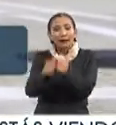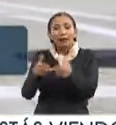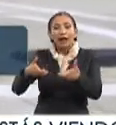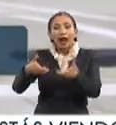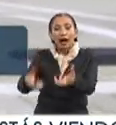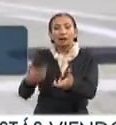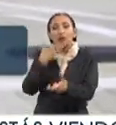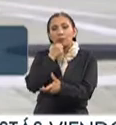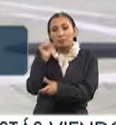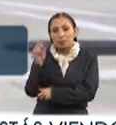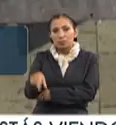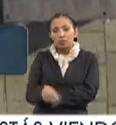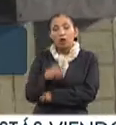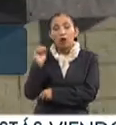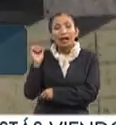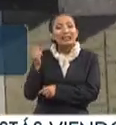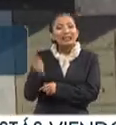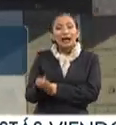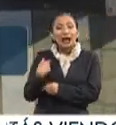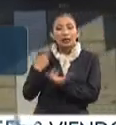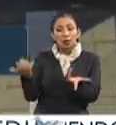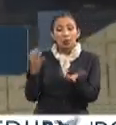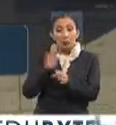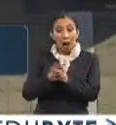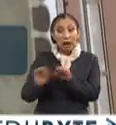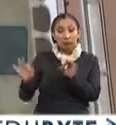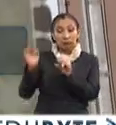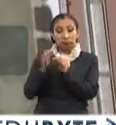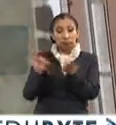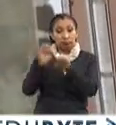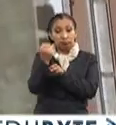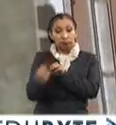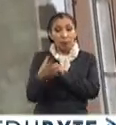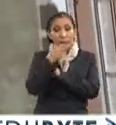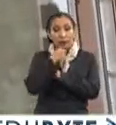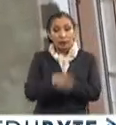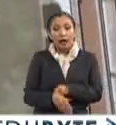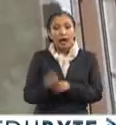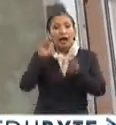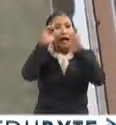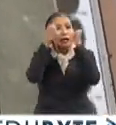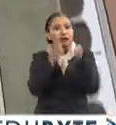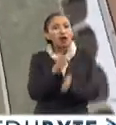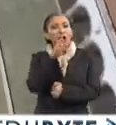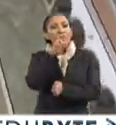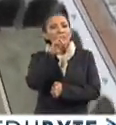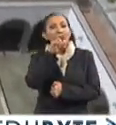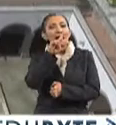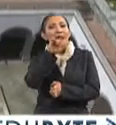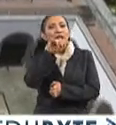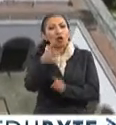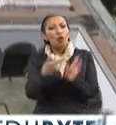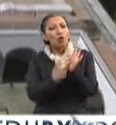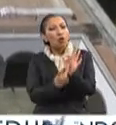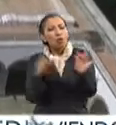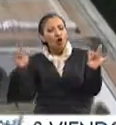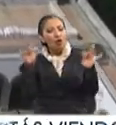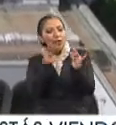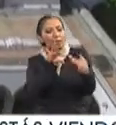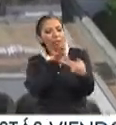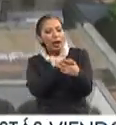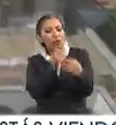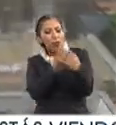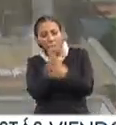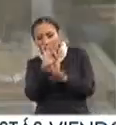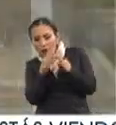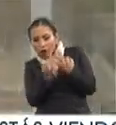público del escultor, el cual ha sido uno de los mayores logros del artista. La escultura de Rivelino nos permite conectarnos con